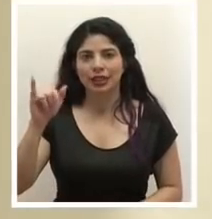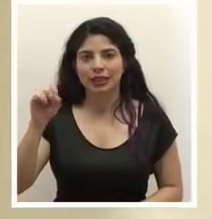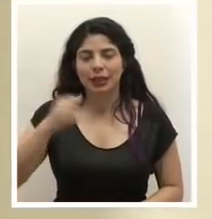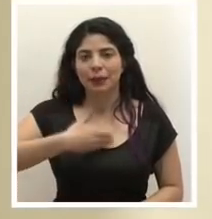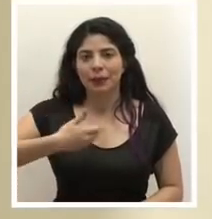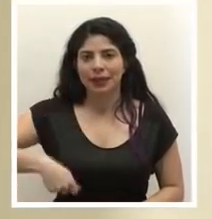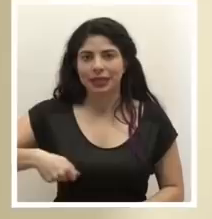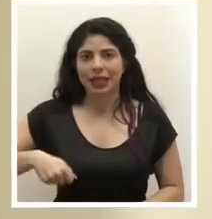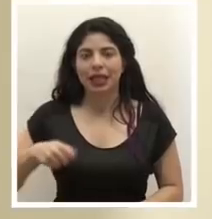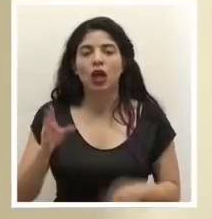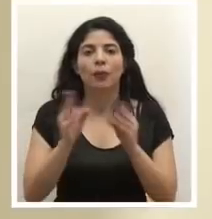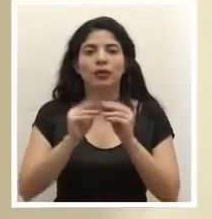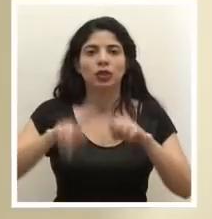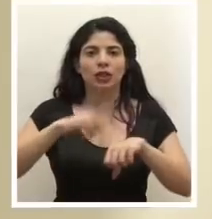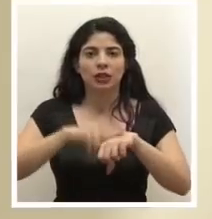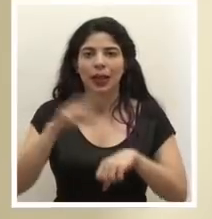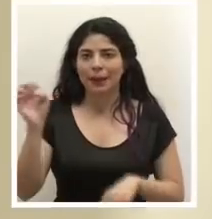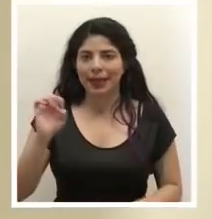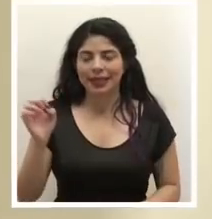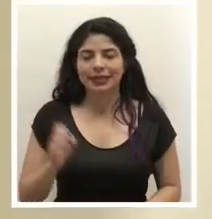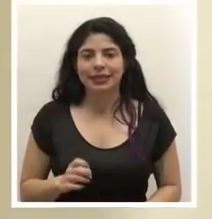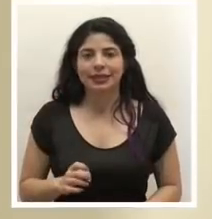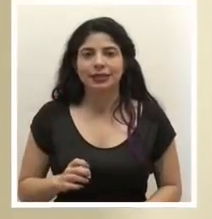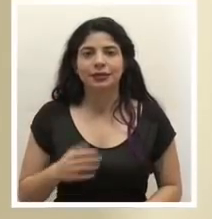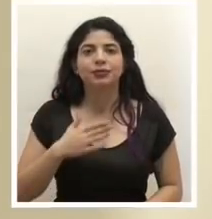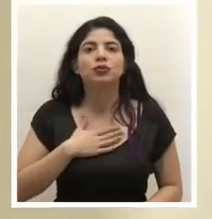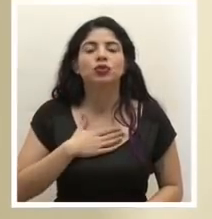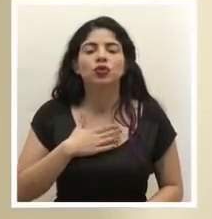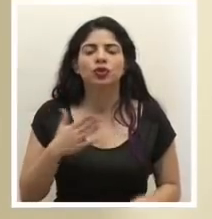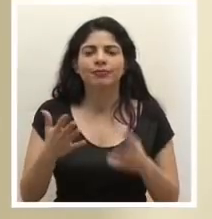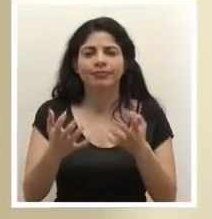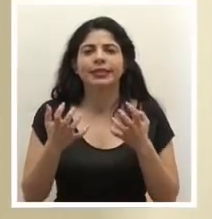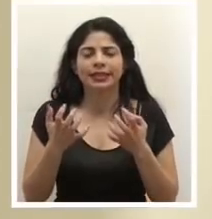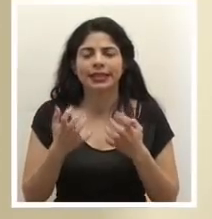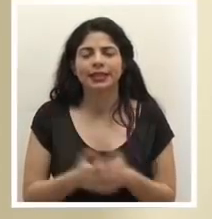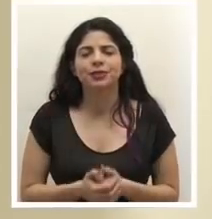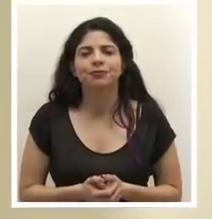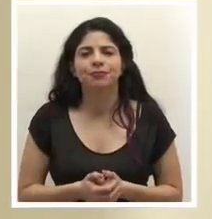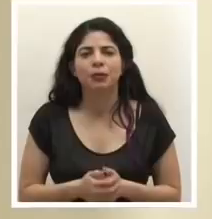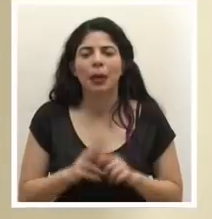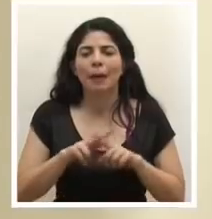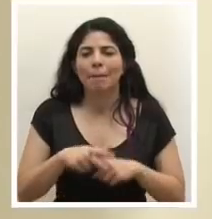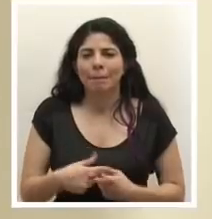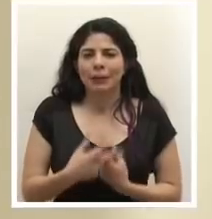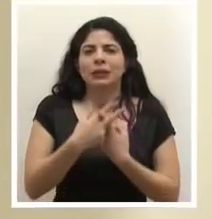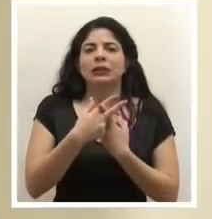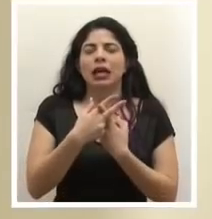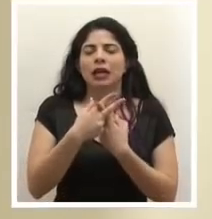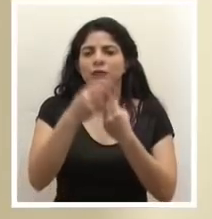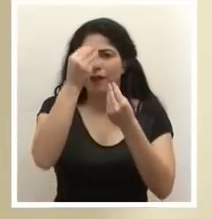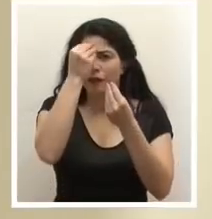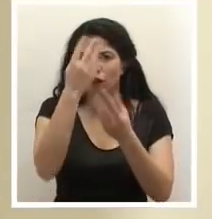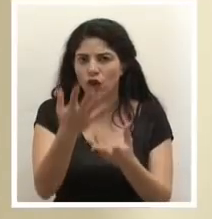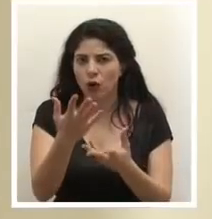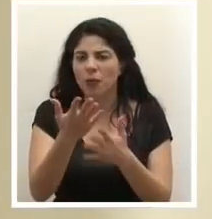de la Comisión Nacional de Emergencias. Yo quisiera empezar dando un informe de